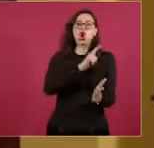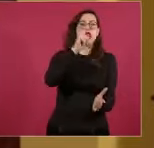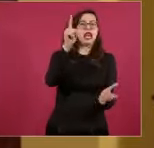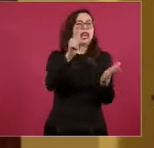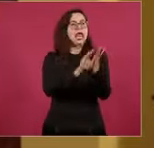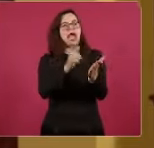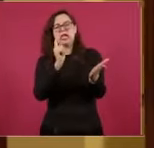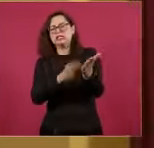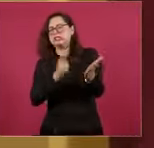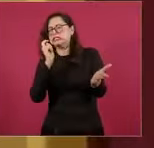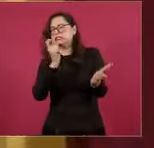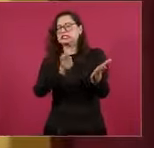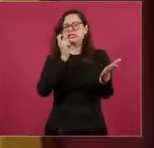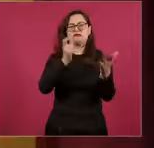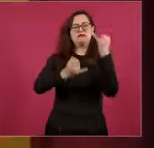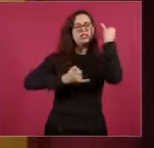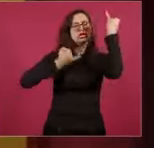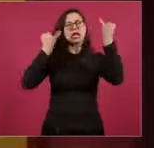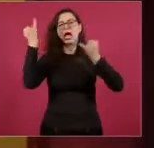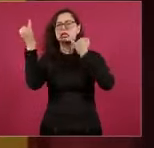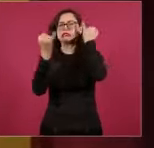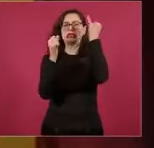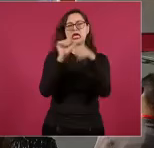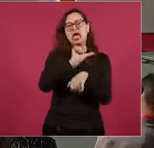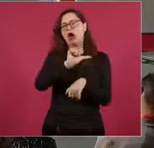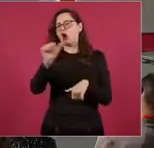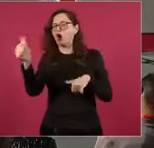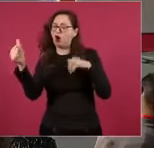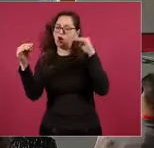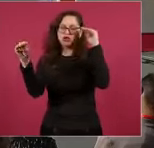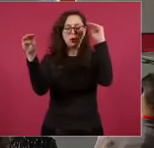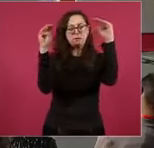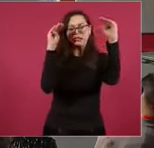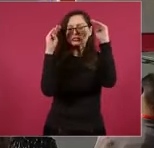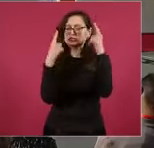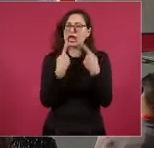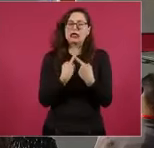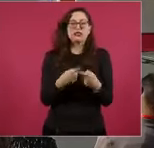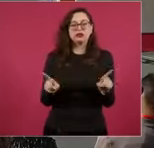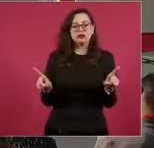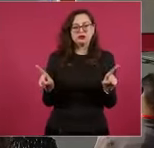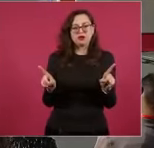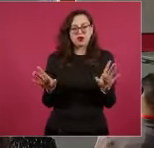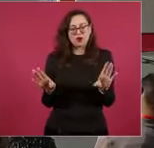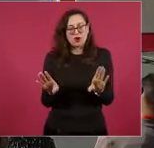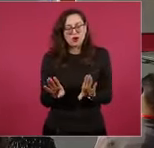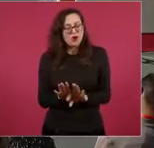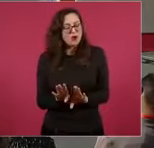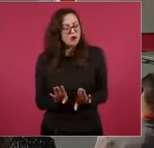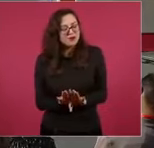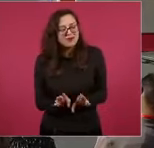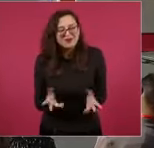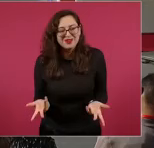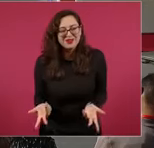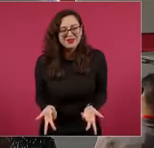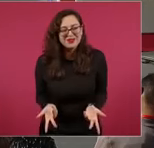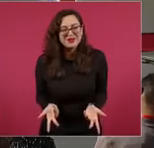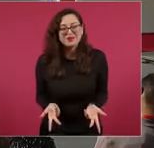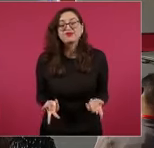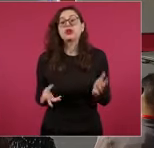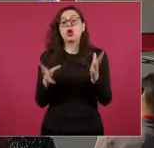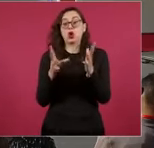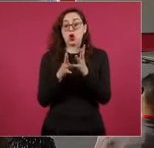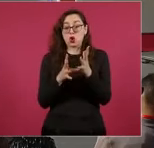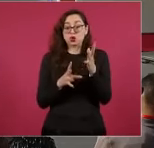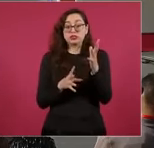Constitución y les gustaría si me ponen la primera que como dice la Constitución donde dice la